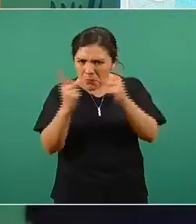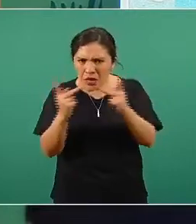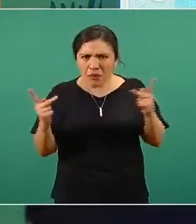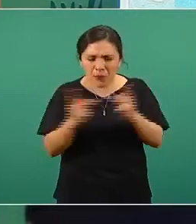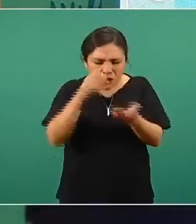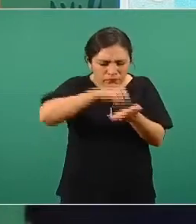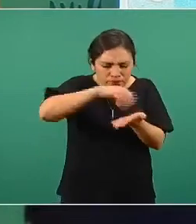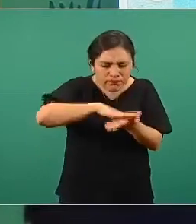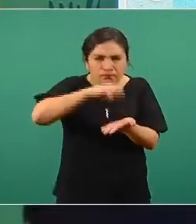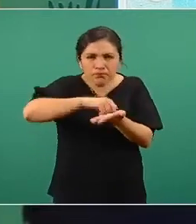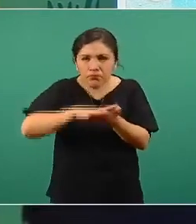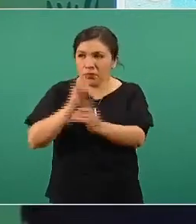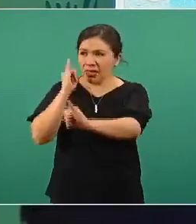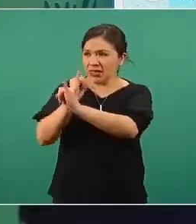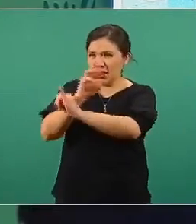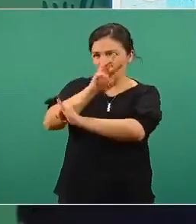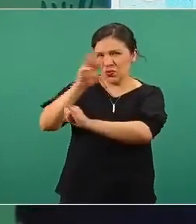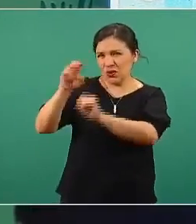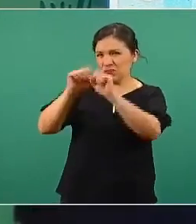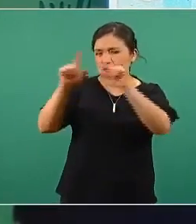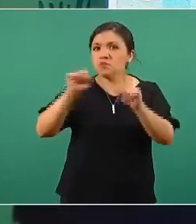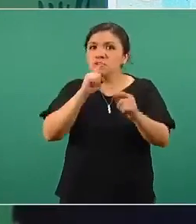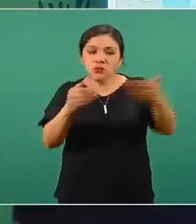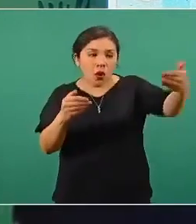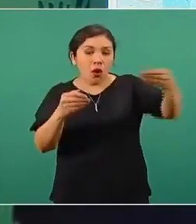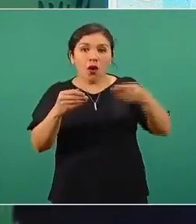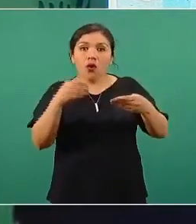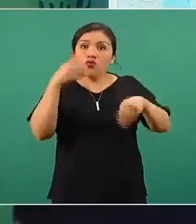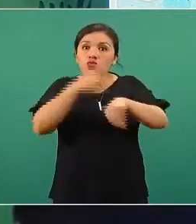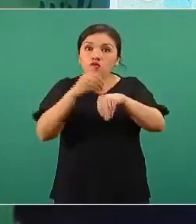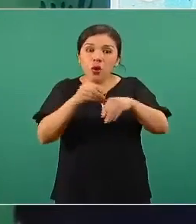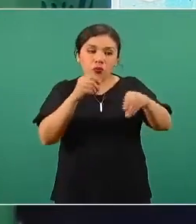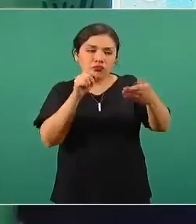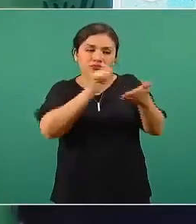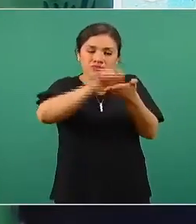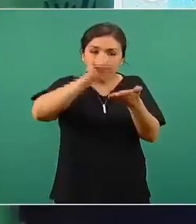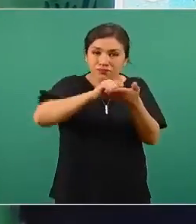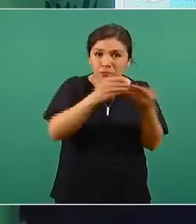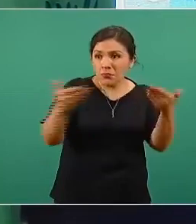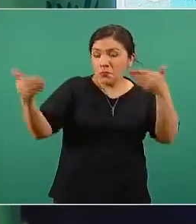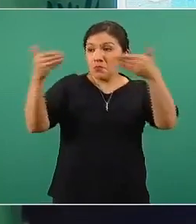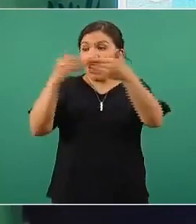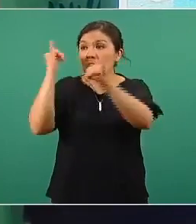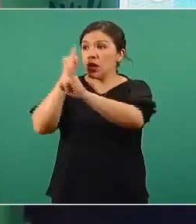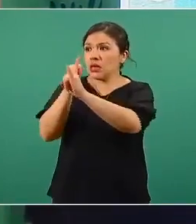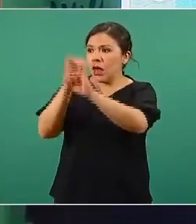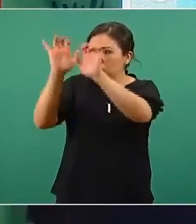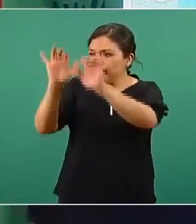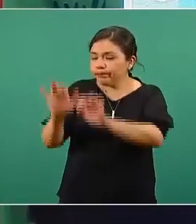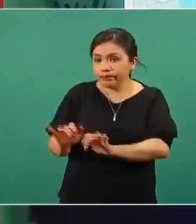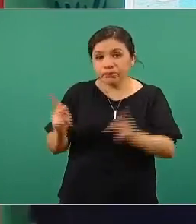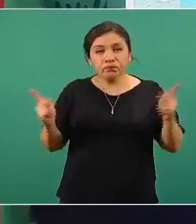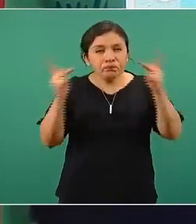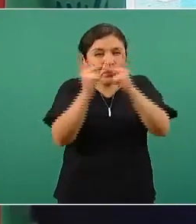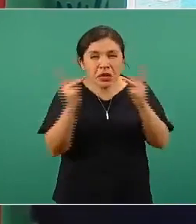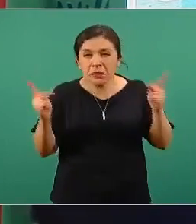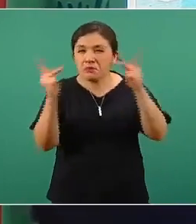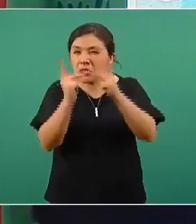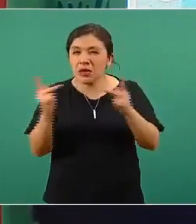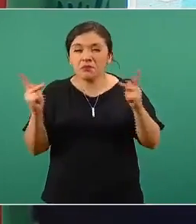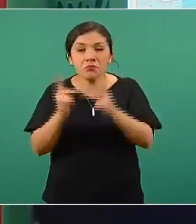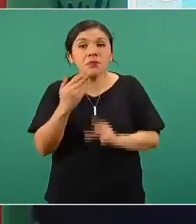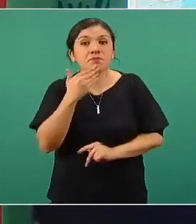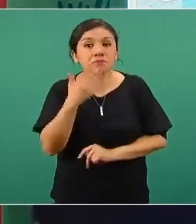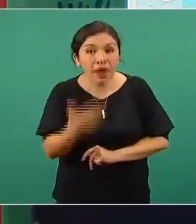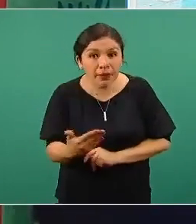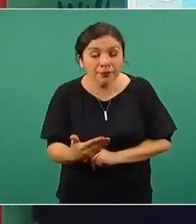quedan en la plataforma corresponden con las papeletas físicas con las que llegan las personas que se preregistraron a vacunarse.